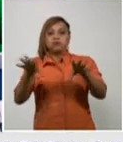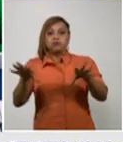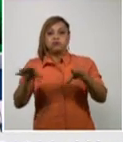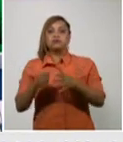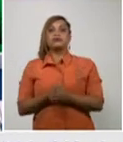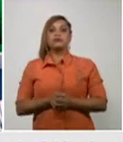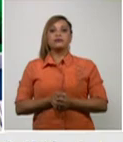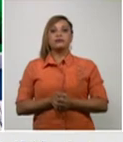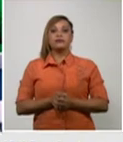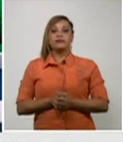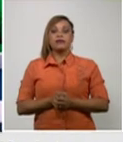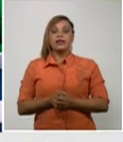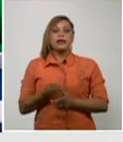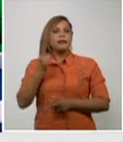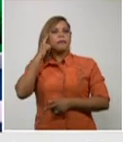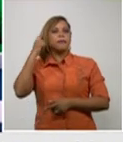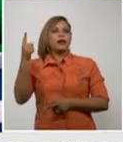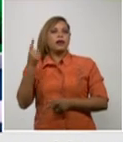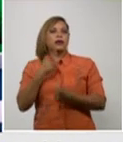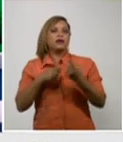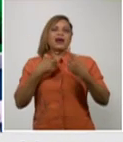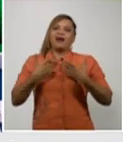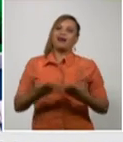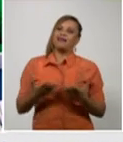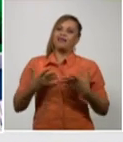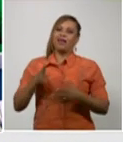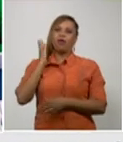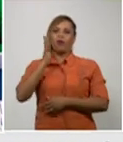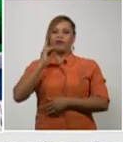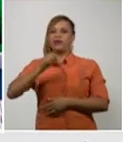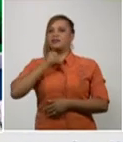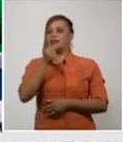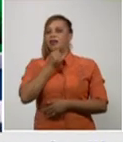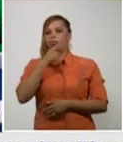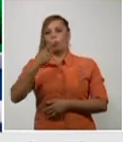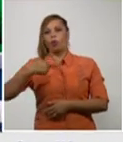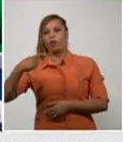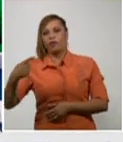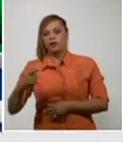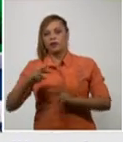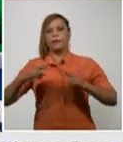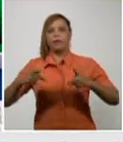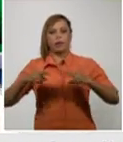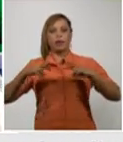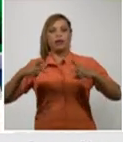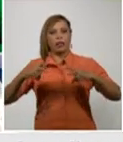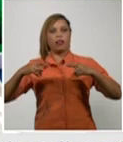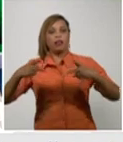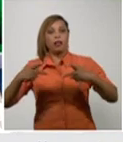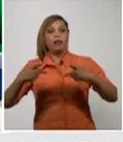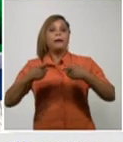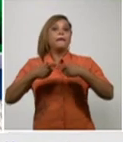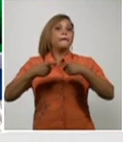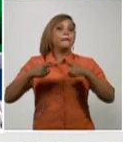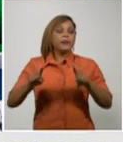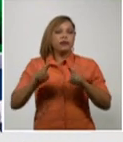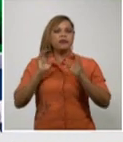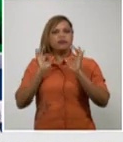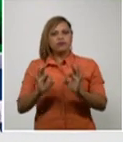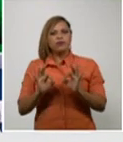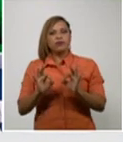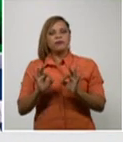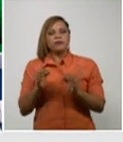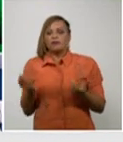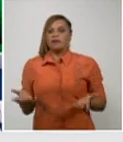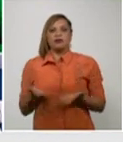muchos cansados de esta conferencia y que se repitan a veces muchas cosas pero siempre tenemos que estimularnos